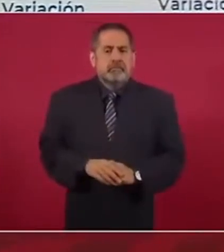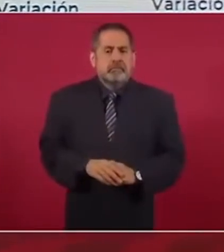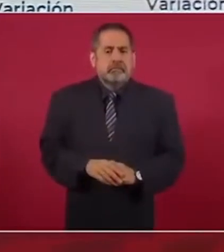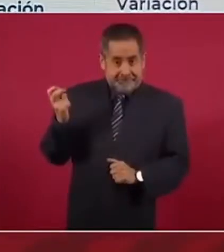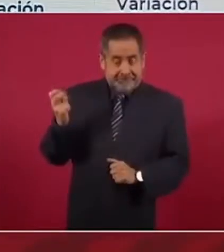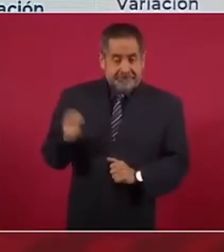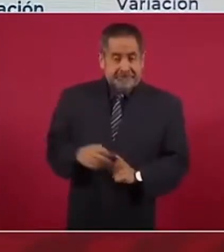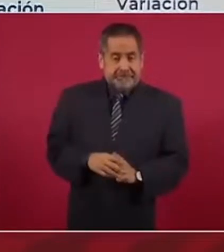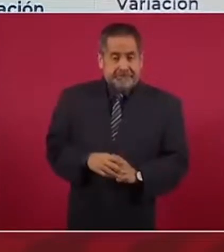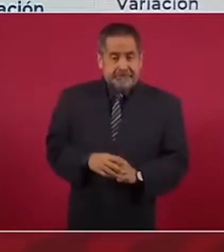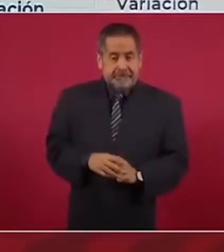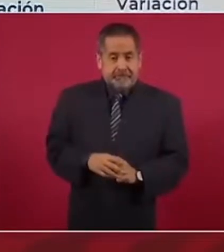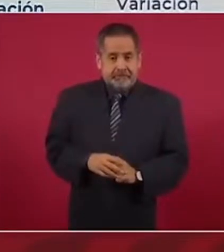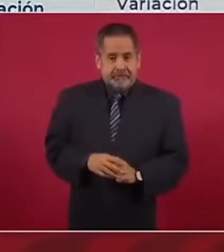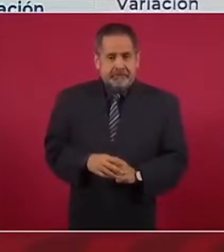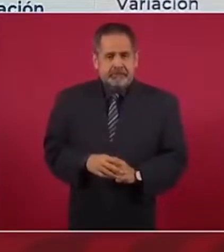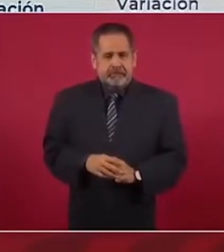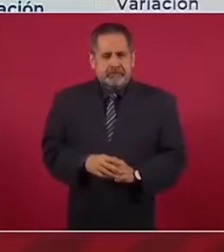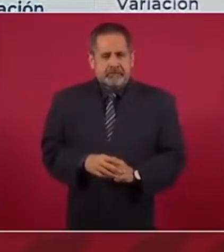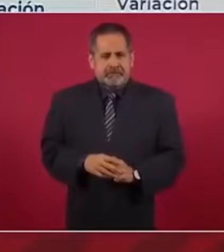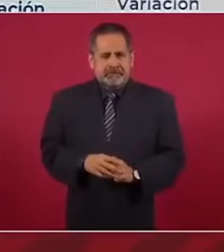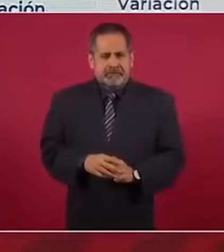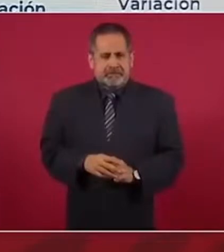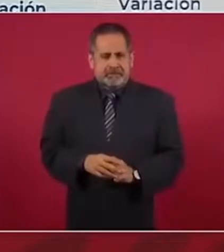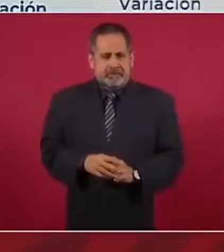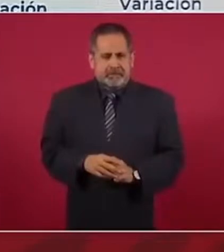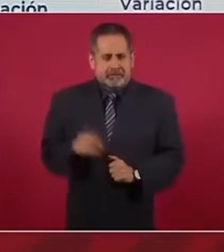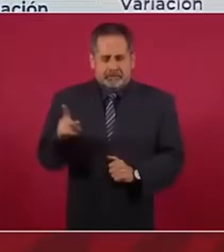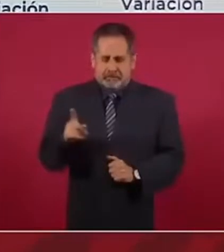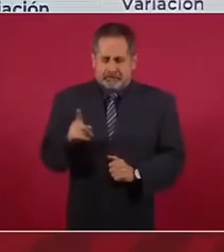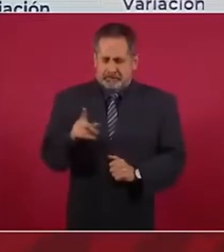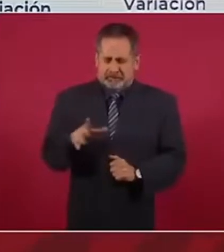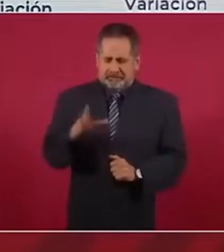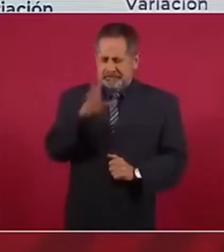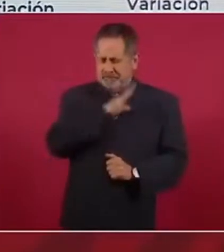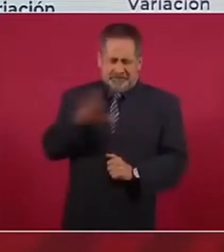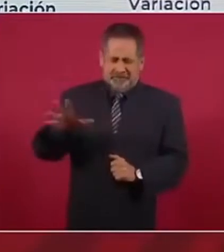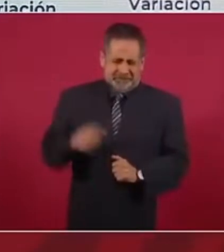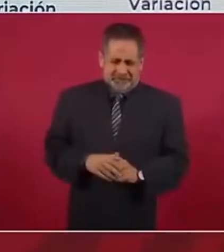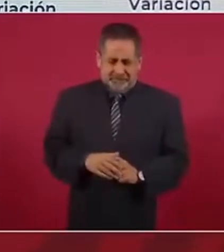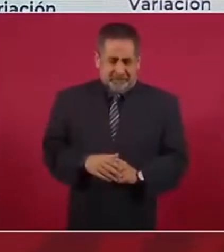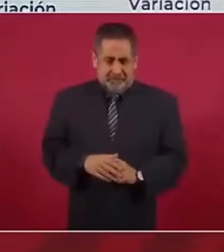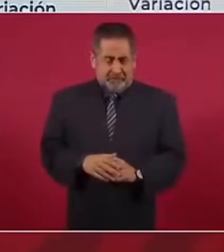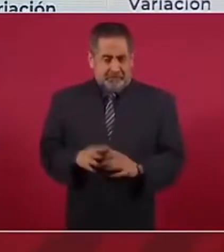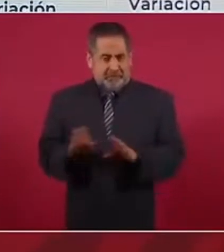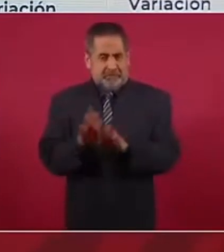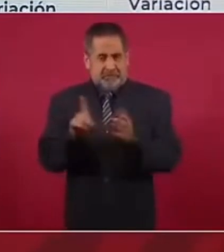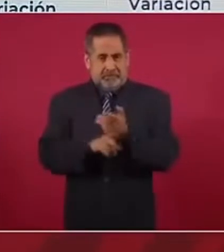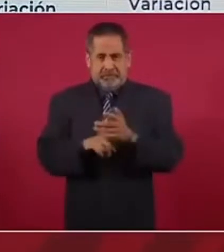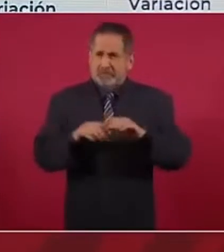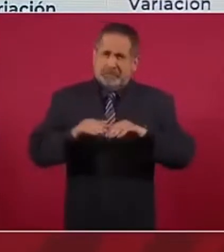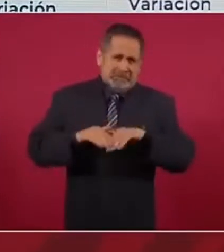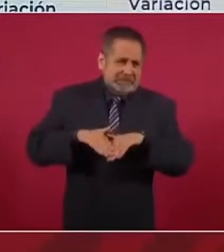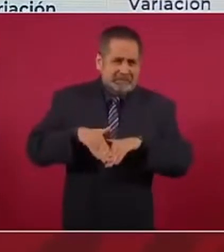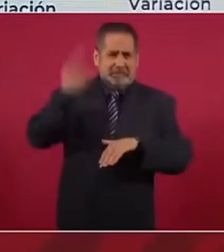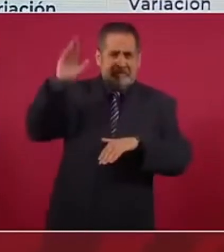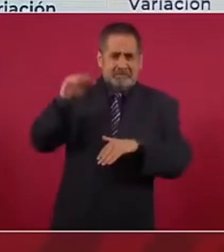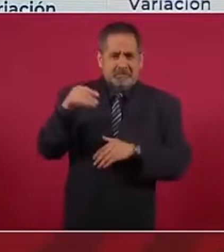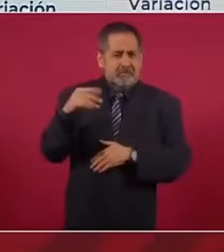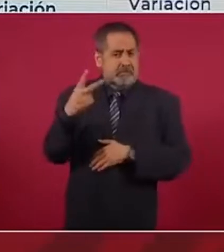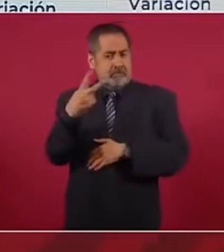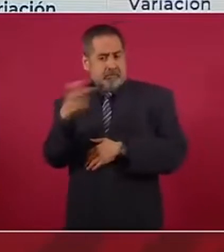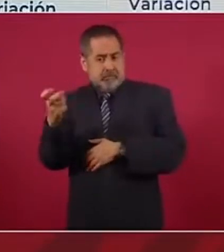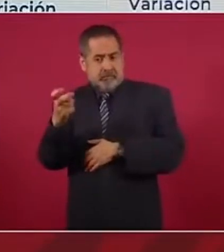Esto es algo excepcional. Estamos hablando de un incremento del